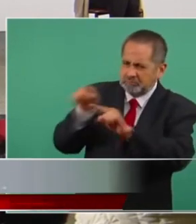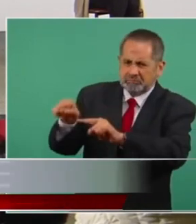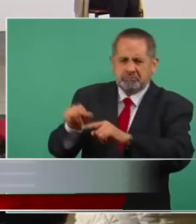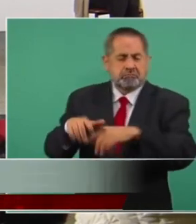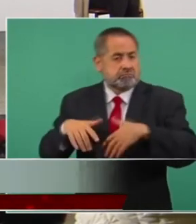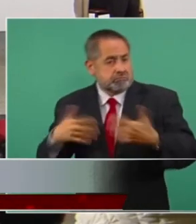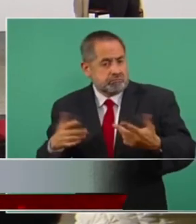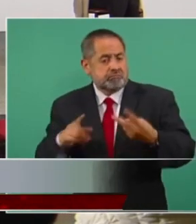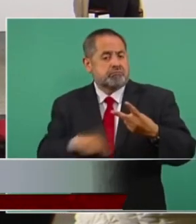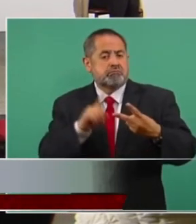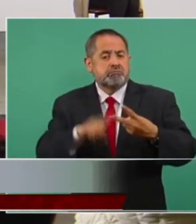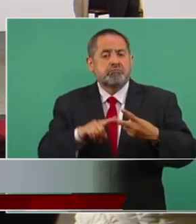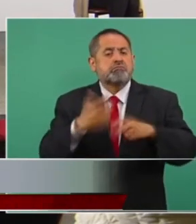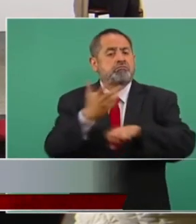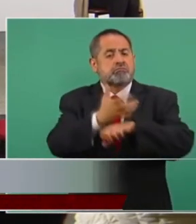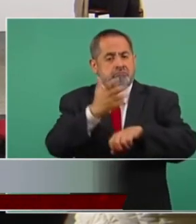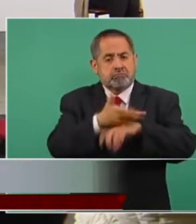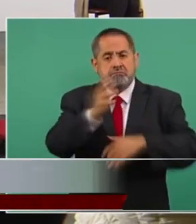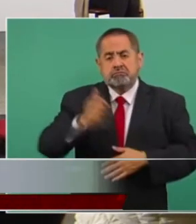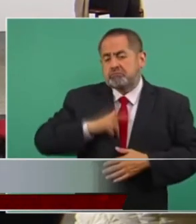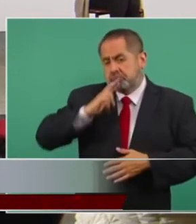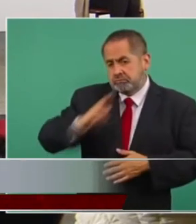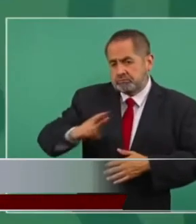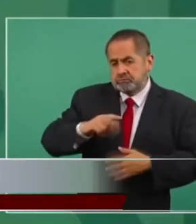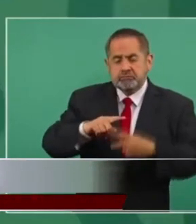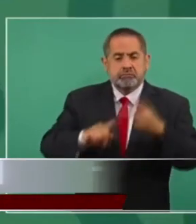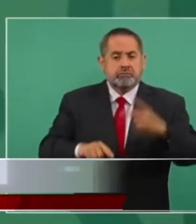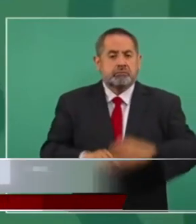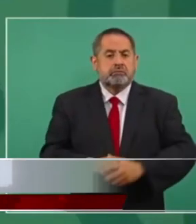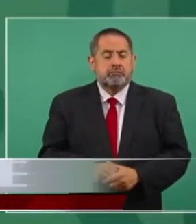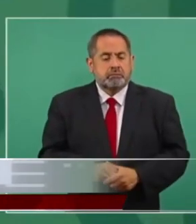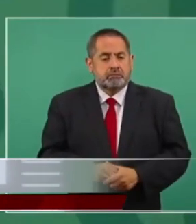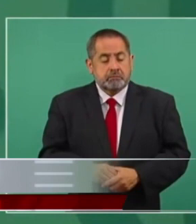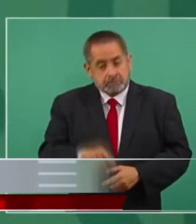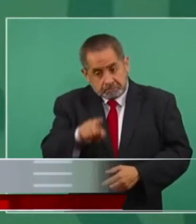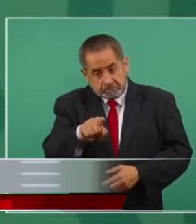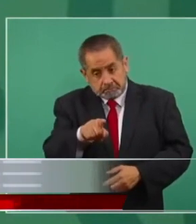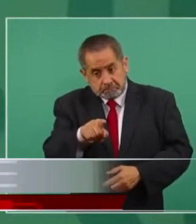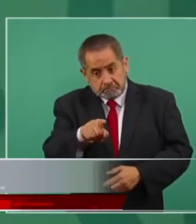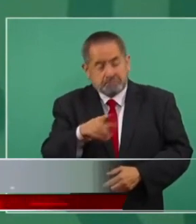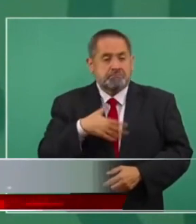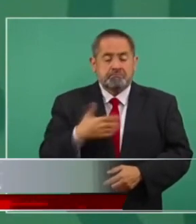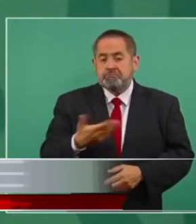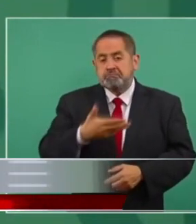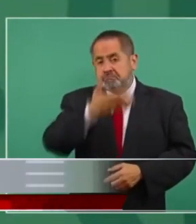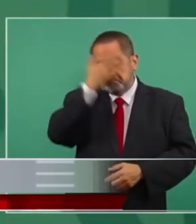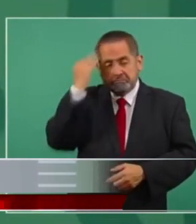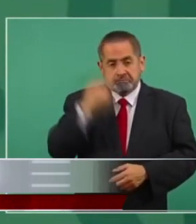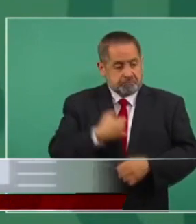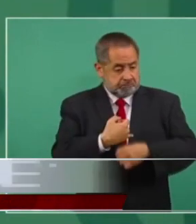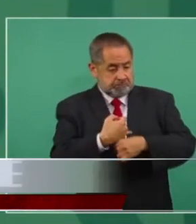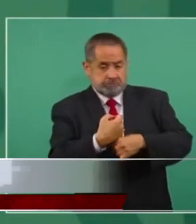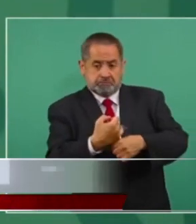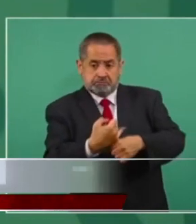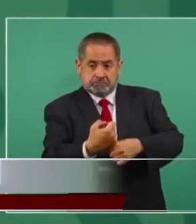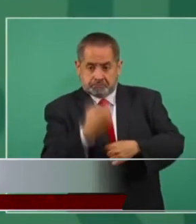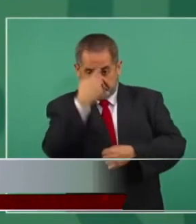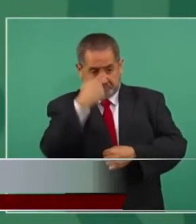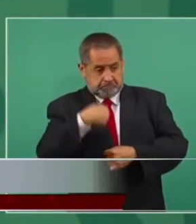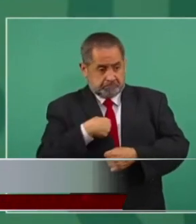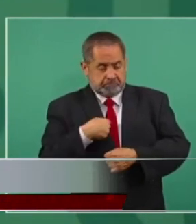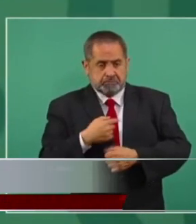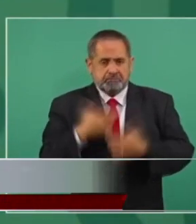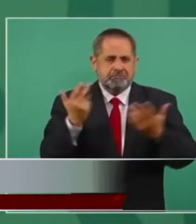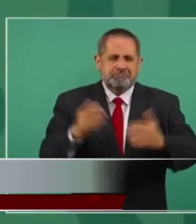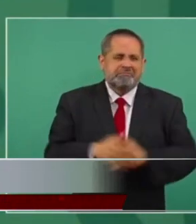Unidos ya respondió a esa nota diplomática no sabía que estuviesen haciendo esa investigación